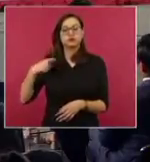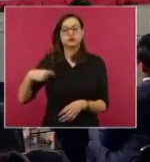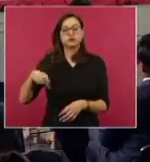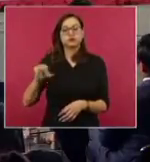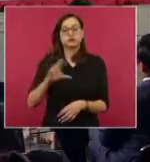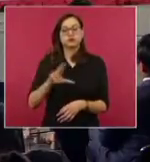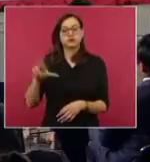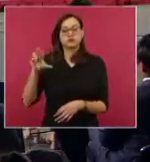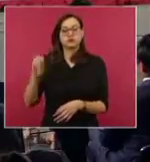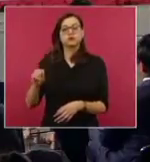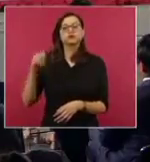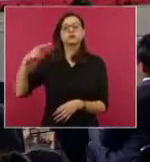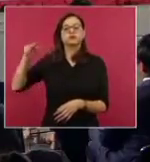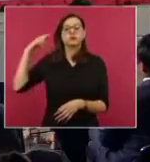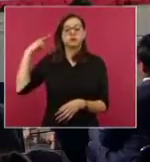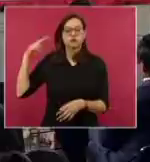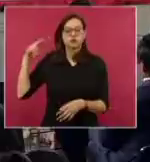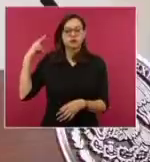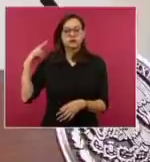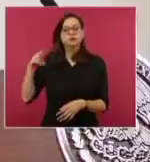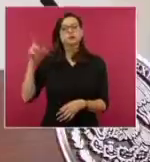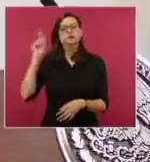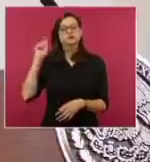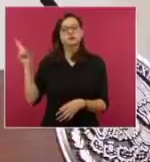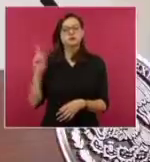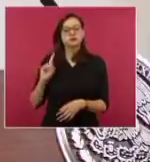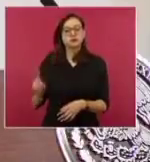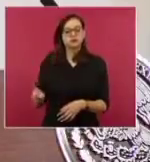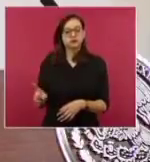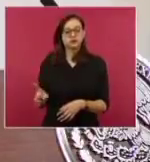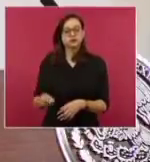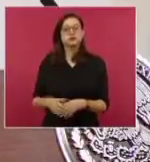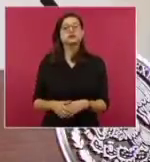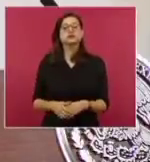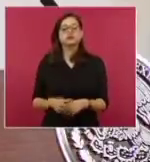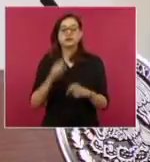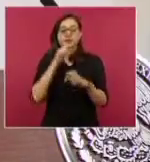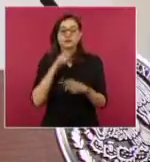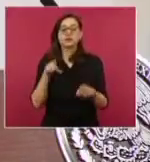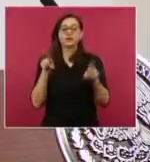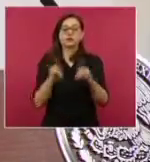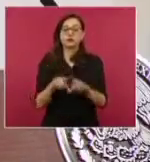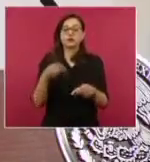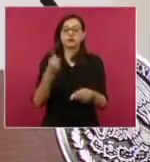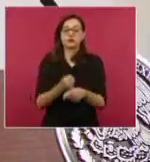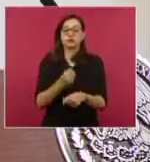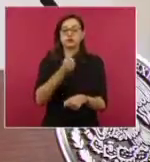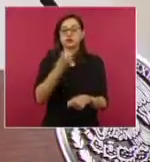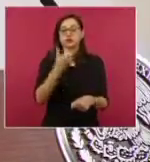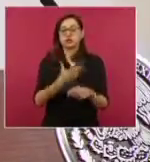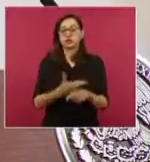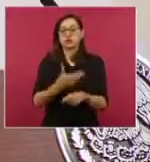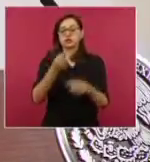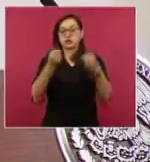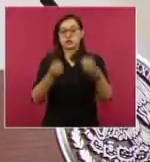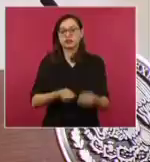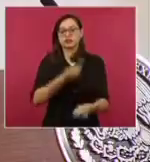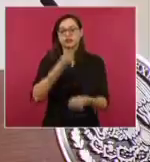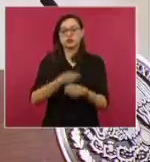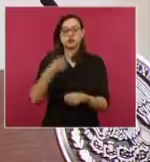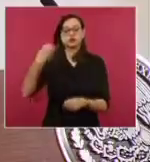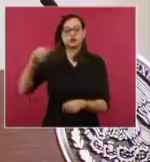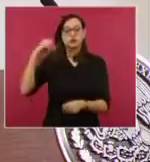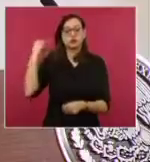Roo, de Veracruz y de Zacatecas, y de las Secretarías de Seguridad de Oaxaca, Quintana